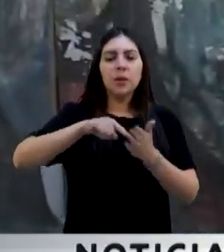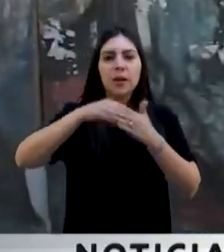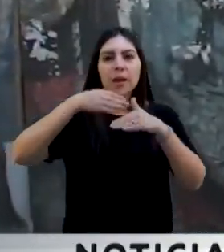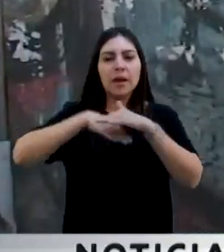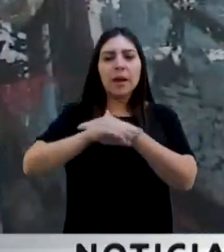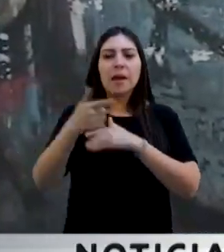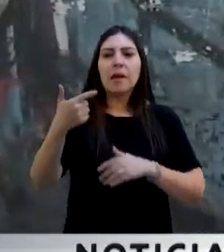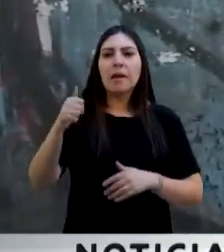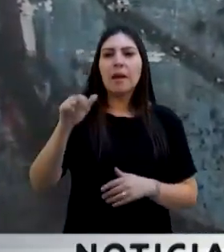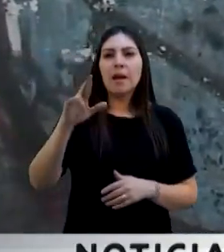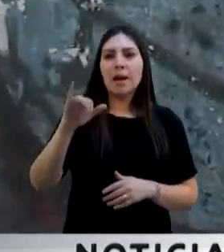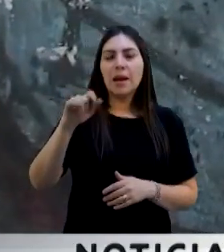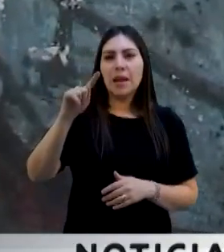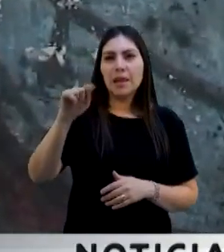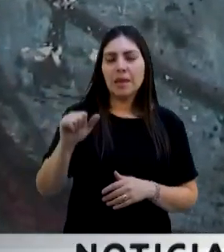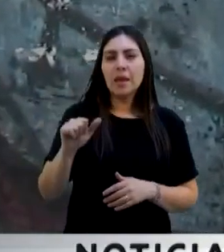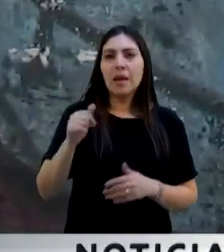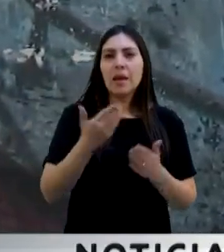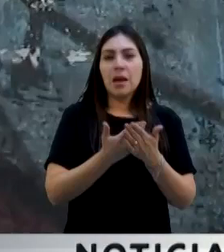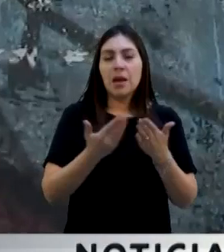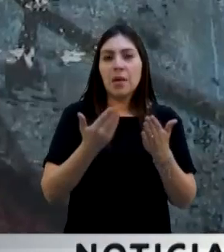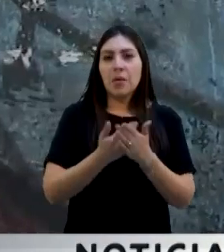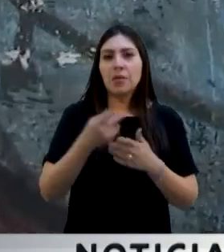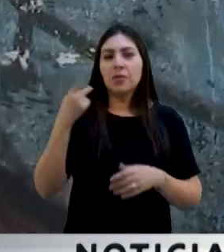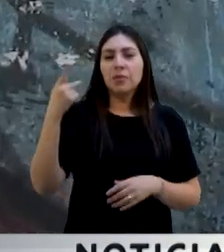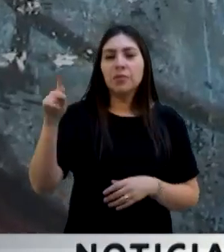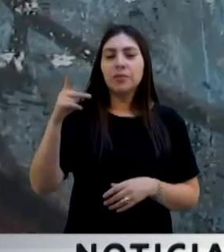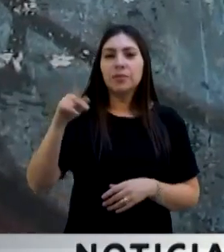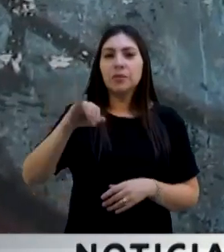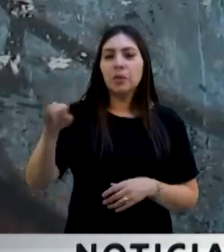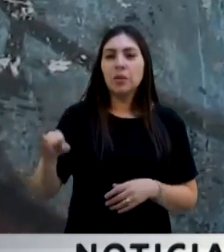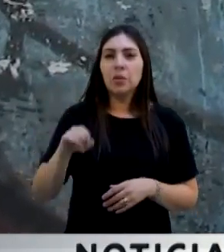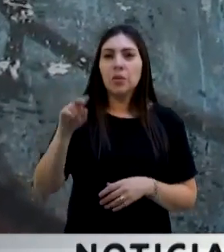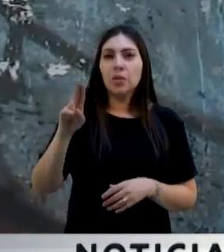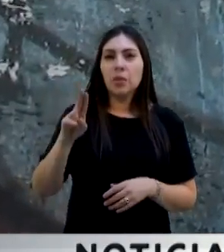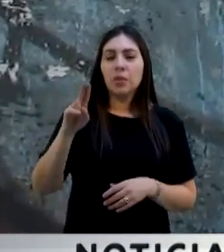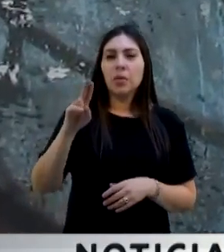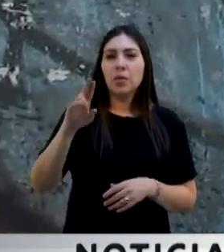que está rescatando la Junta de Coordinación Política de la Cámara de Diputados.